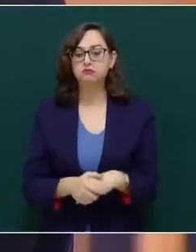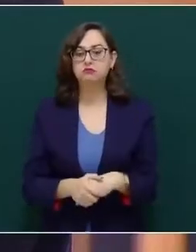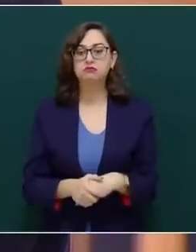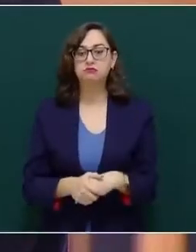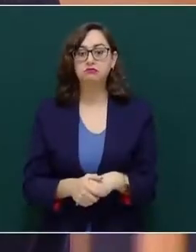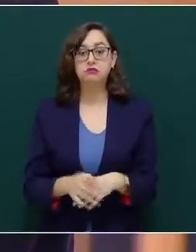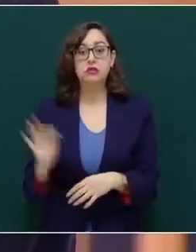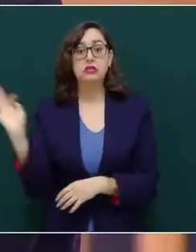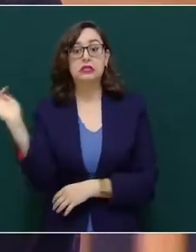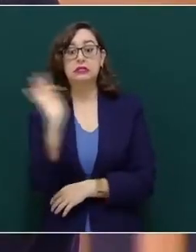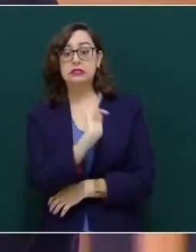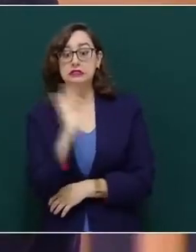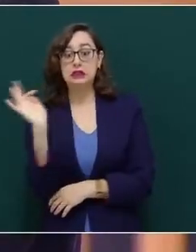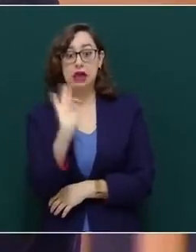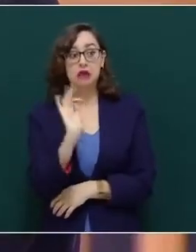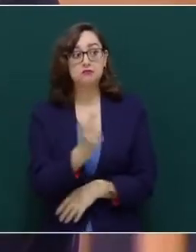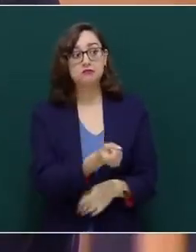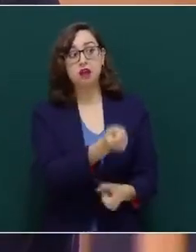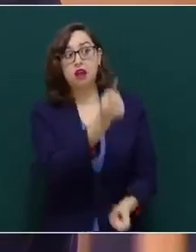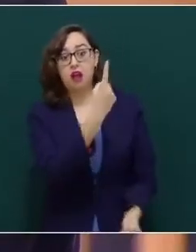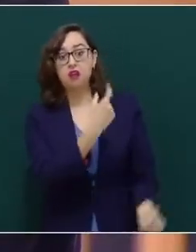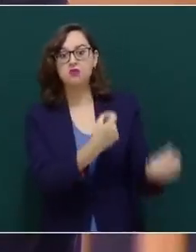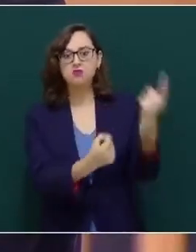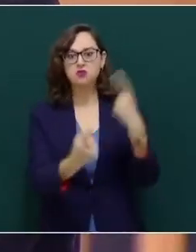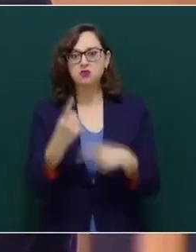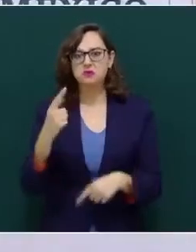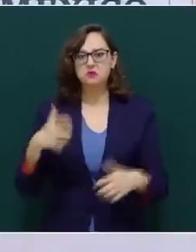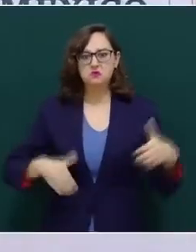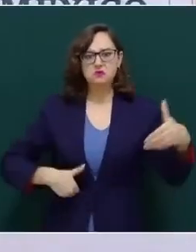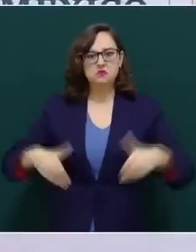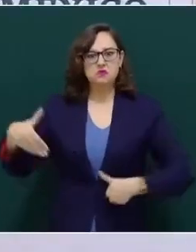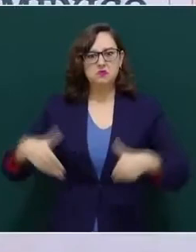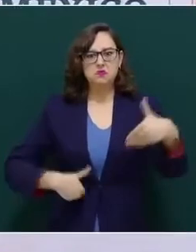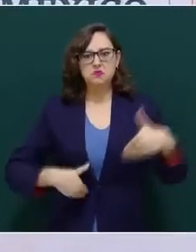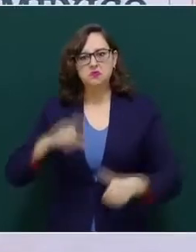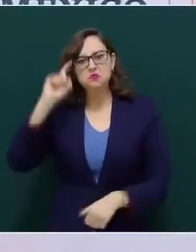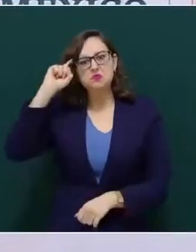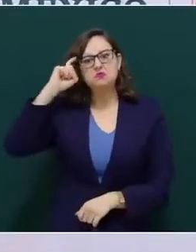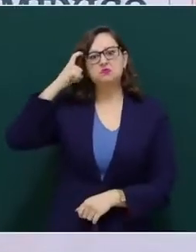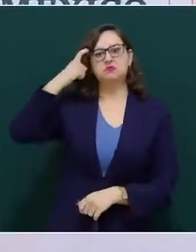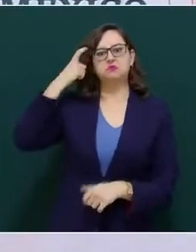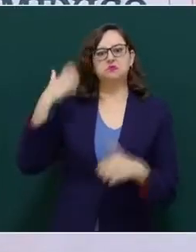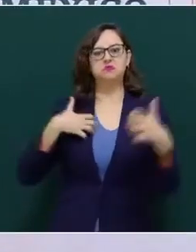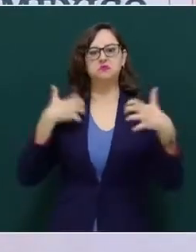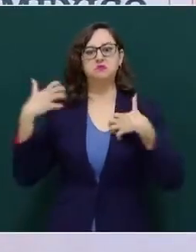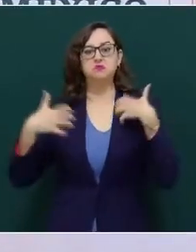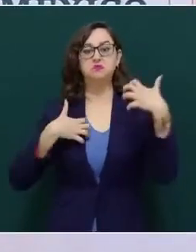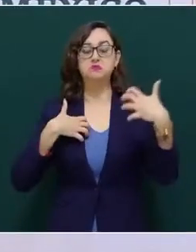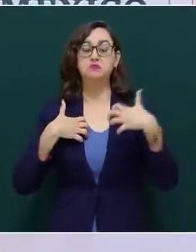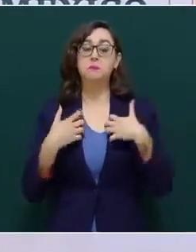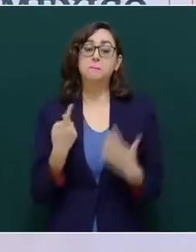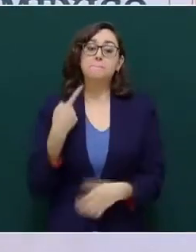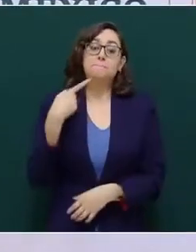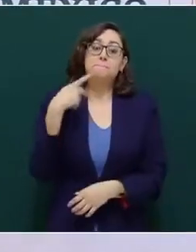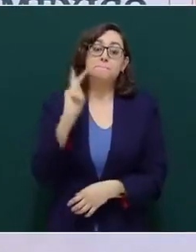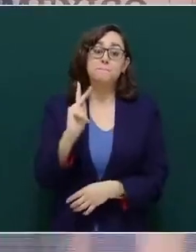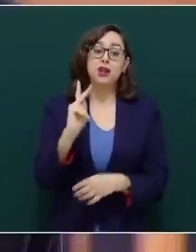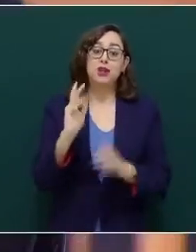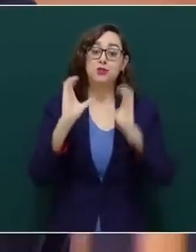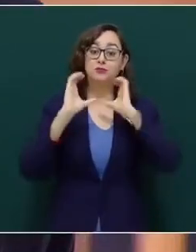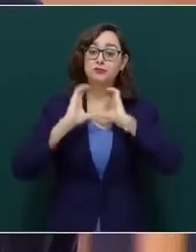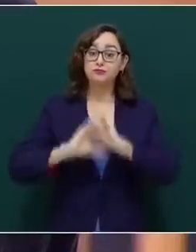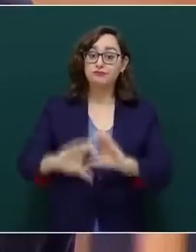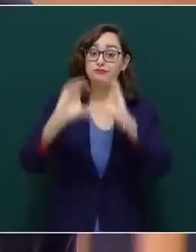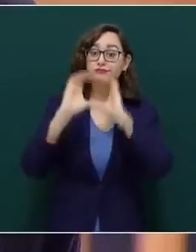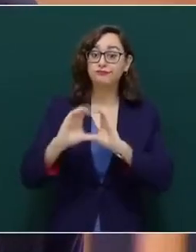algunos o en muchos, pero como dice la canción de René Pérez Joglar, de calle